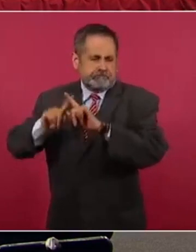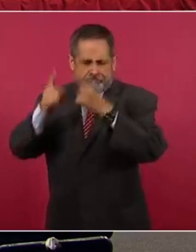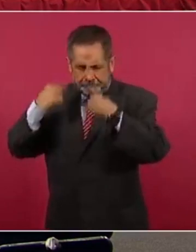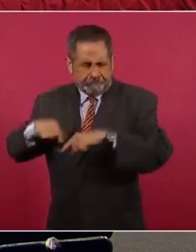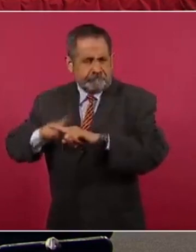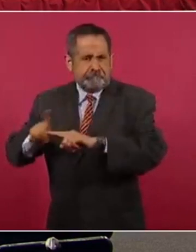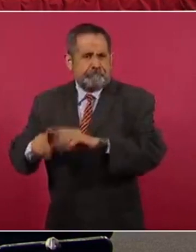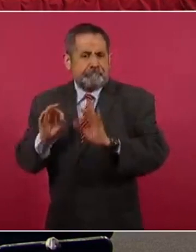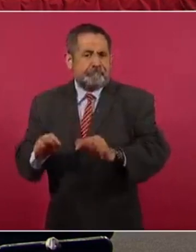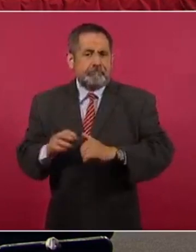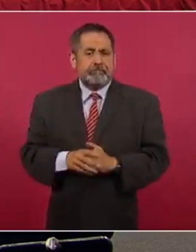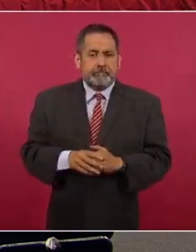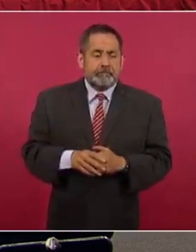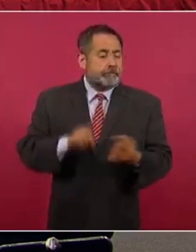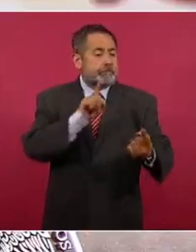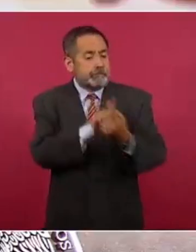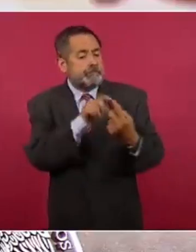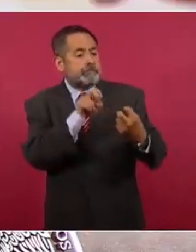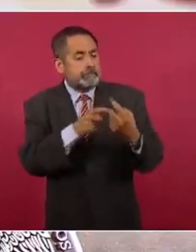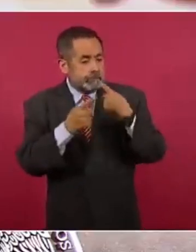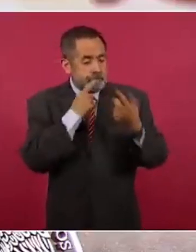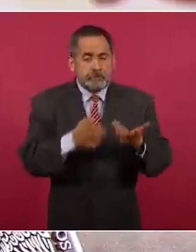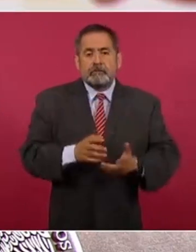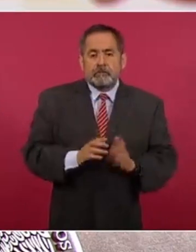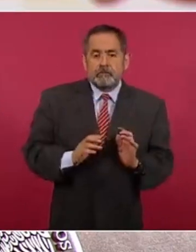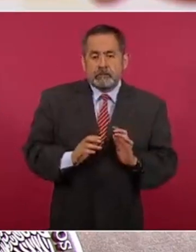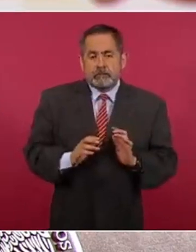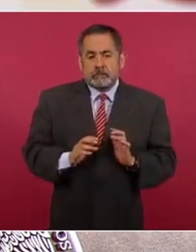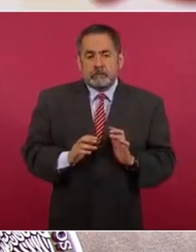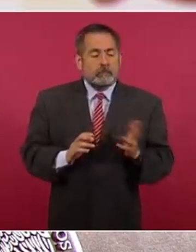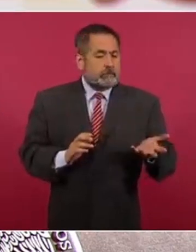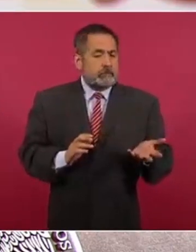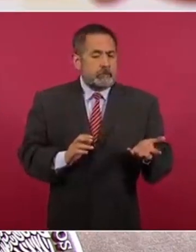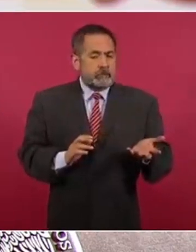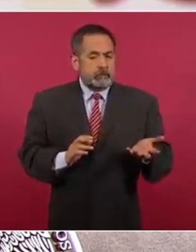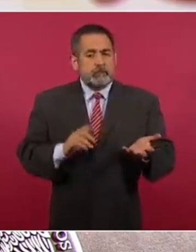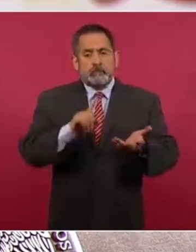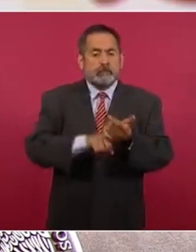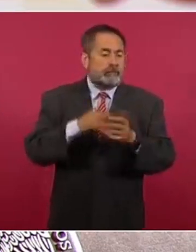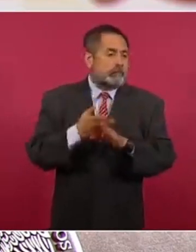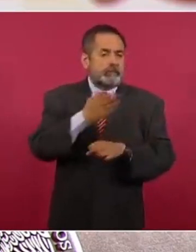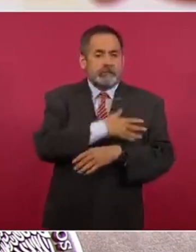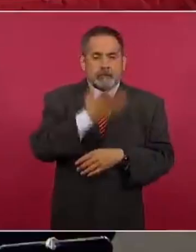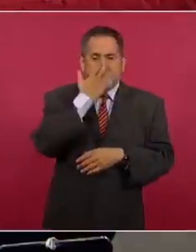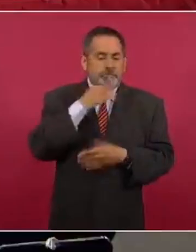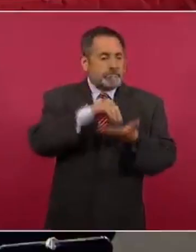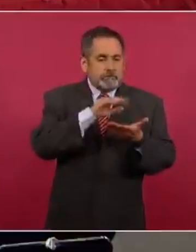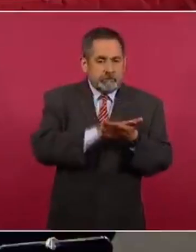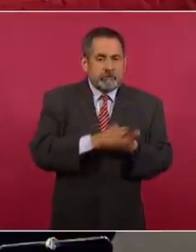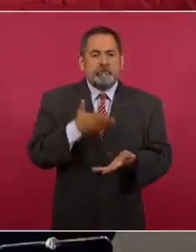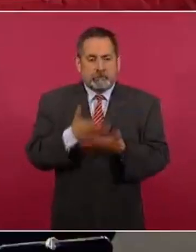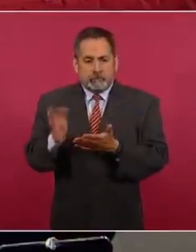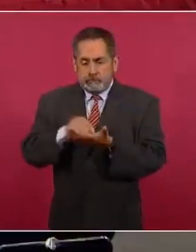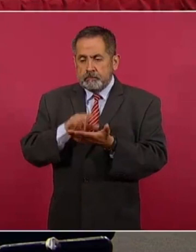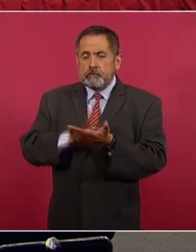Nayarit. Consultas de primer nivel no es comparable porque esas simplemente en ese sistema no se hacían en los hospitales. Hoy ya se